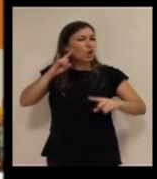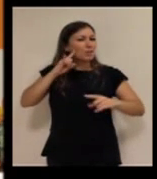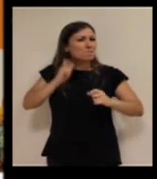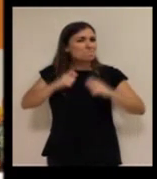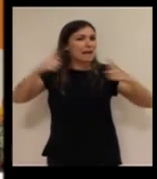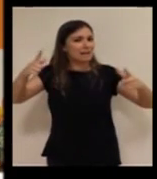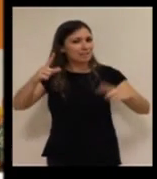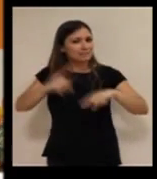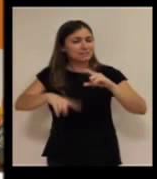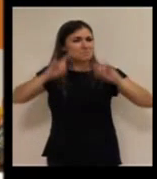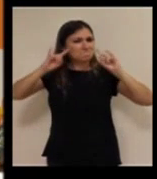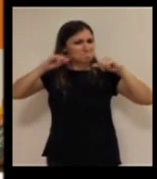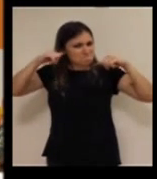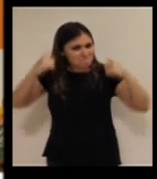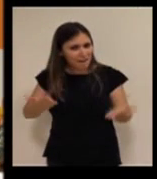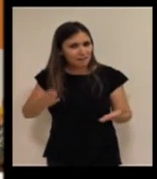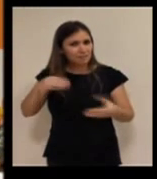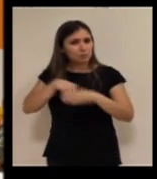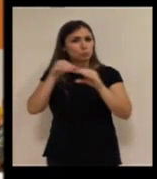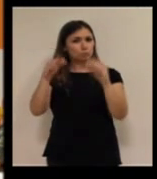del sonido en el domicilio.